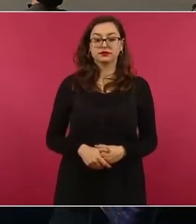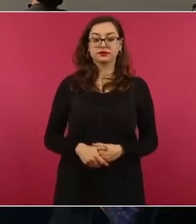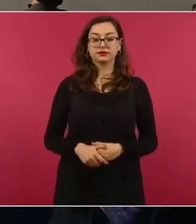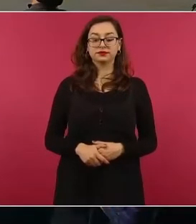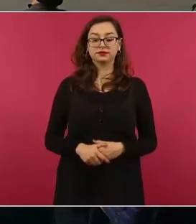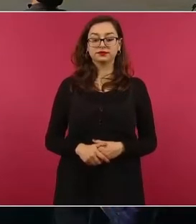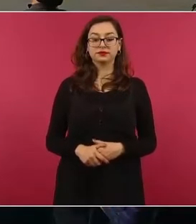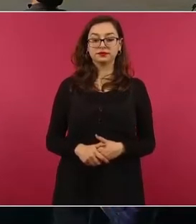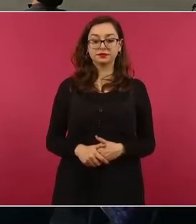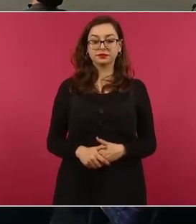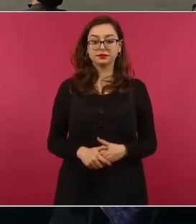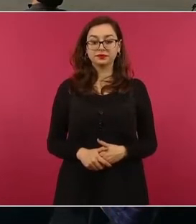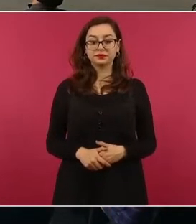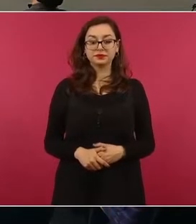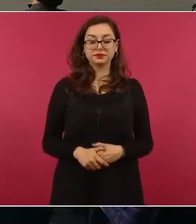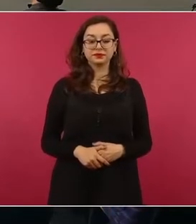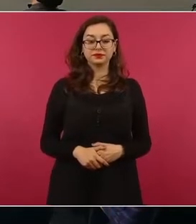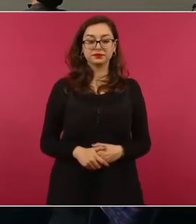No,